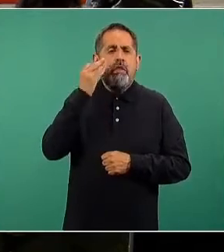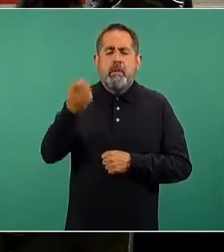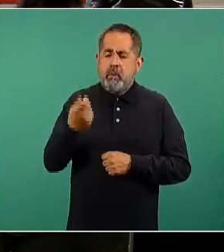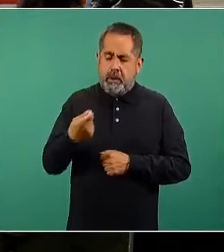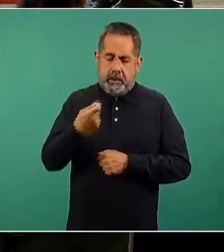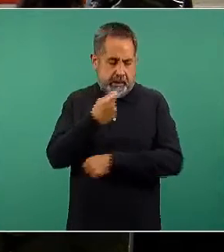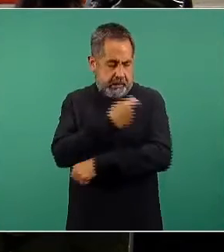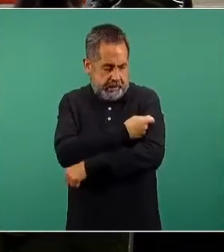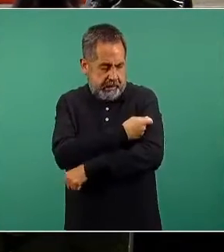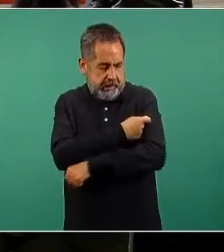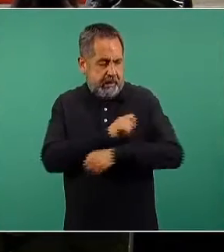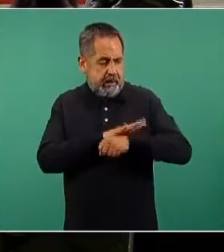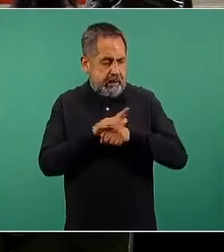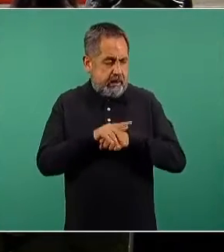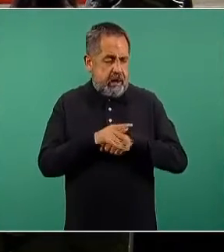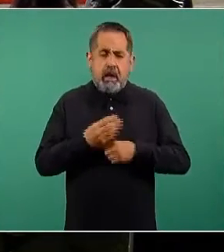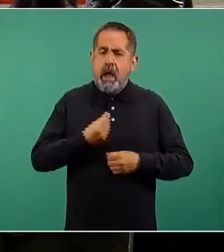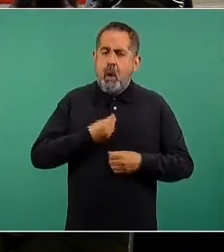vacuna del COVID-19?